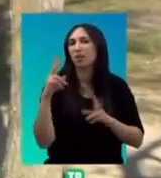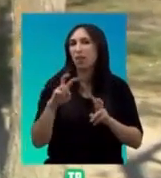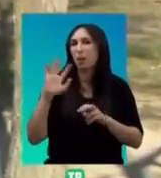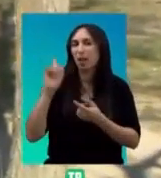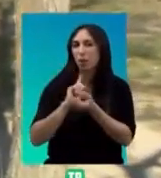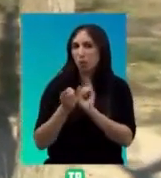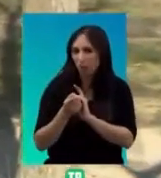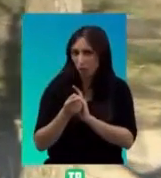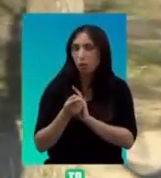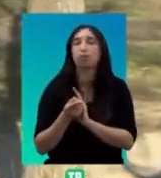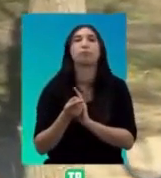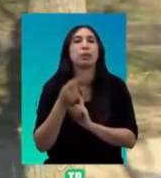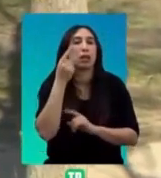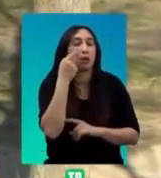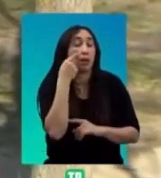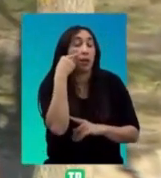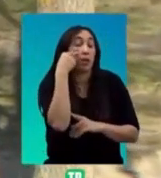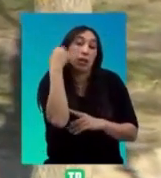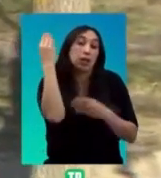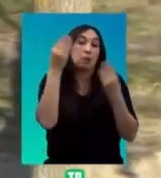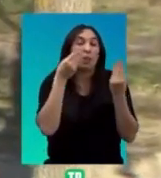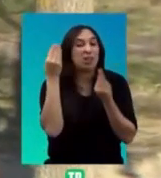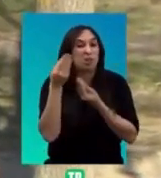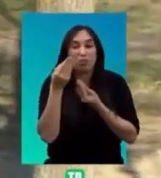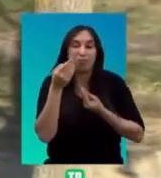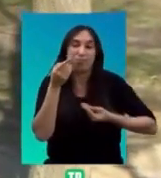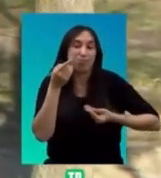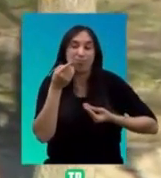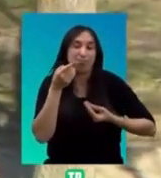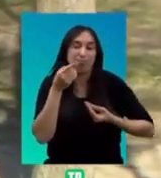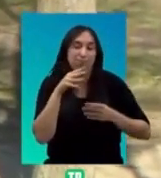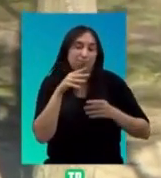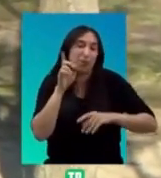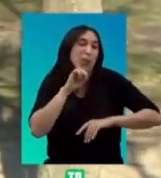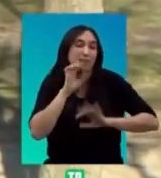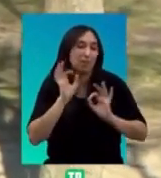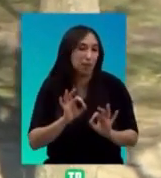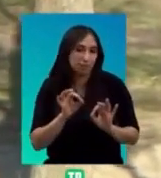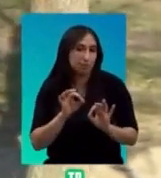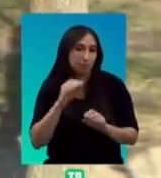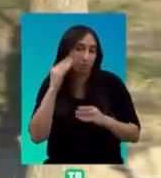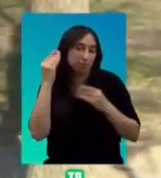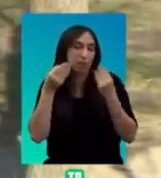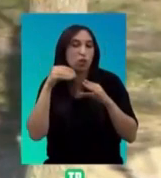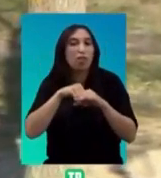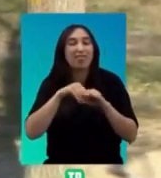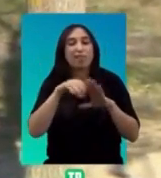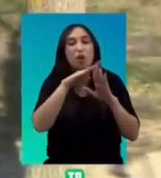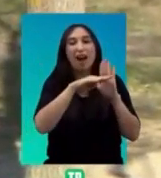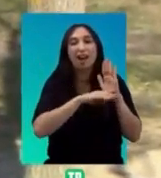Yo creo que es... en gran parte es una farsa... ...y creo que es parte de la Agenda 2030